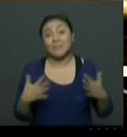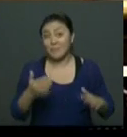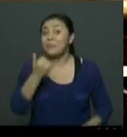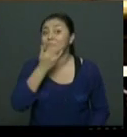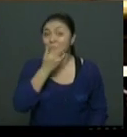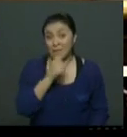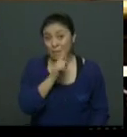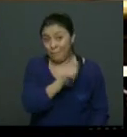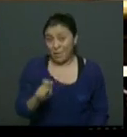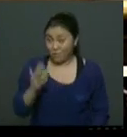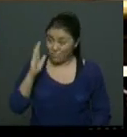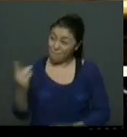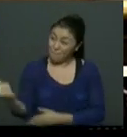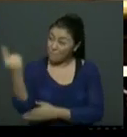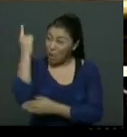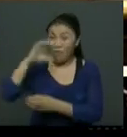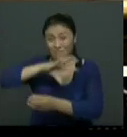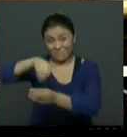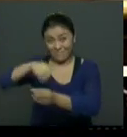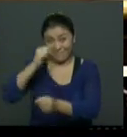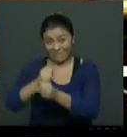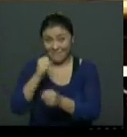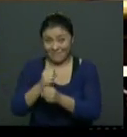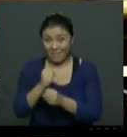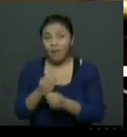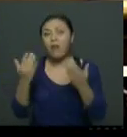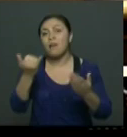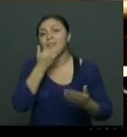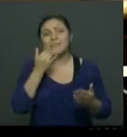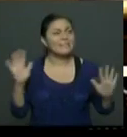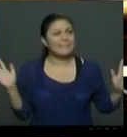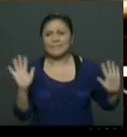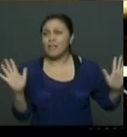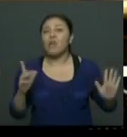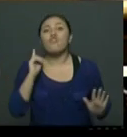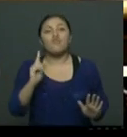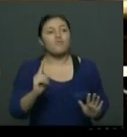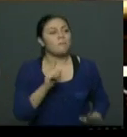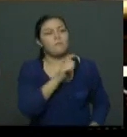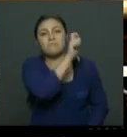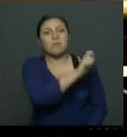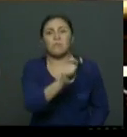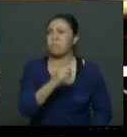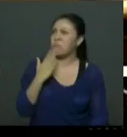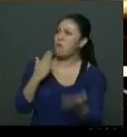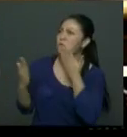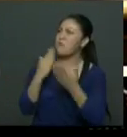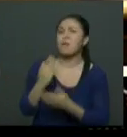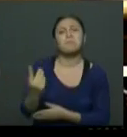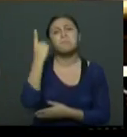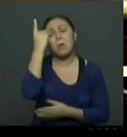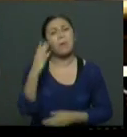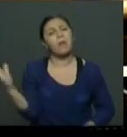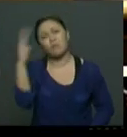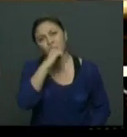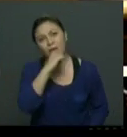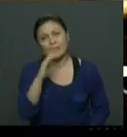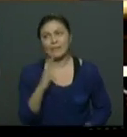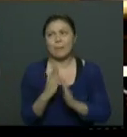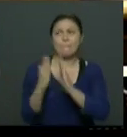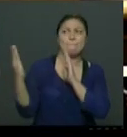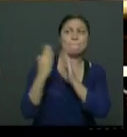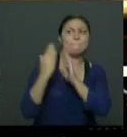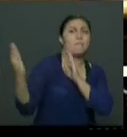políticos se han encargado de alejar al pueblo colombiano de la política, de mantenerlos lejos de la